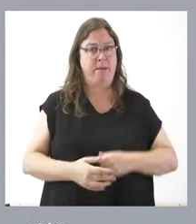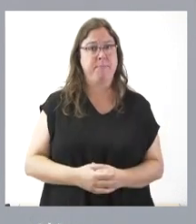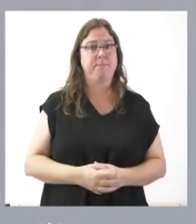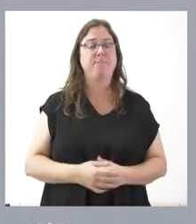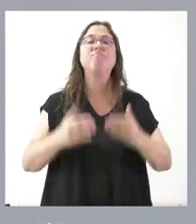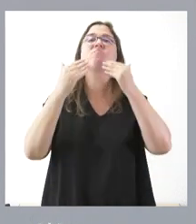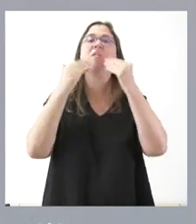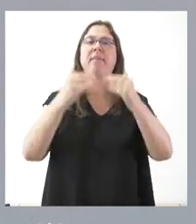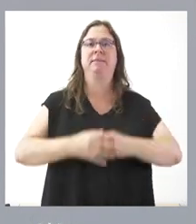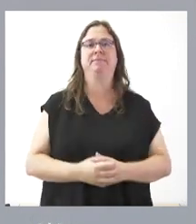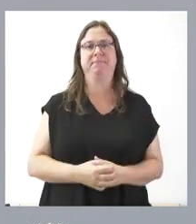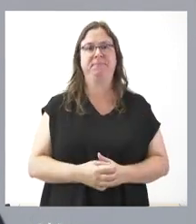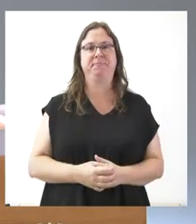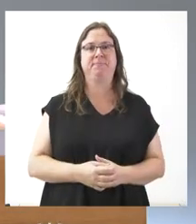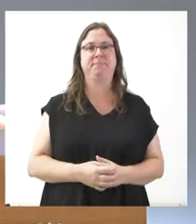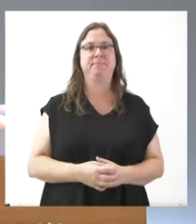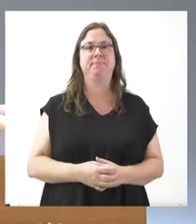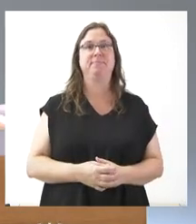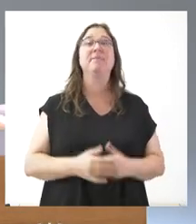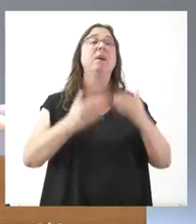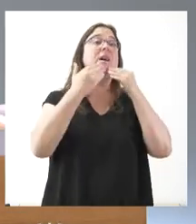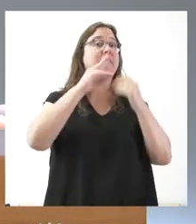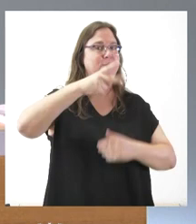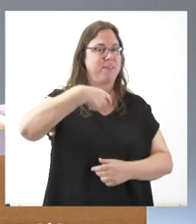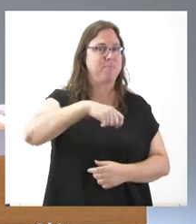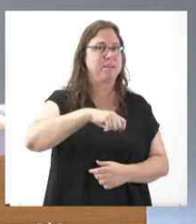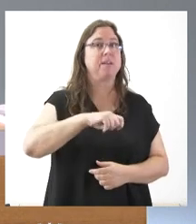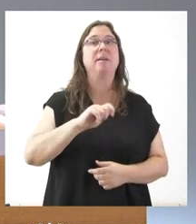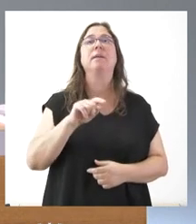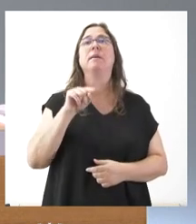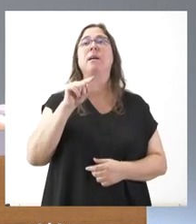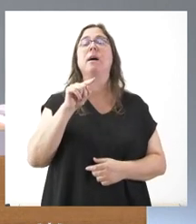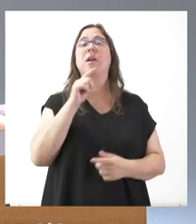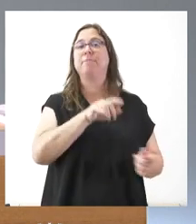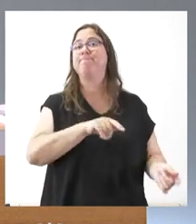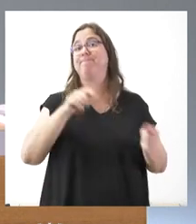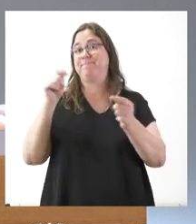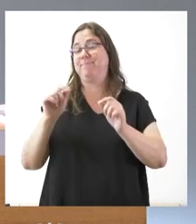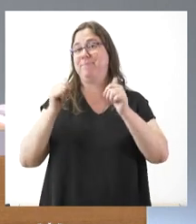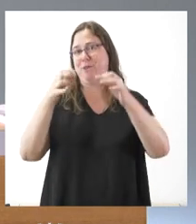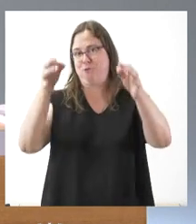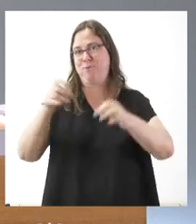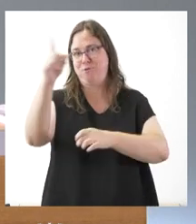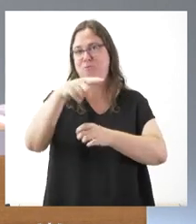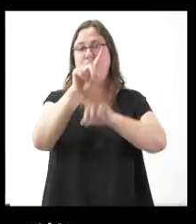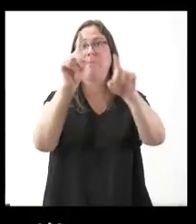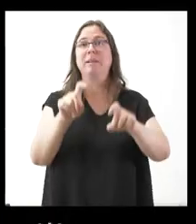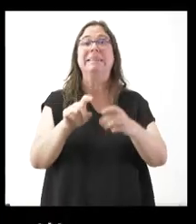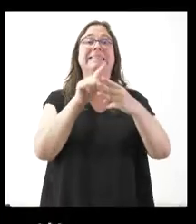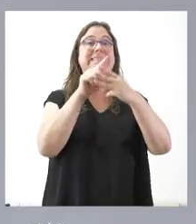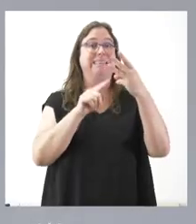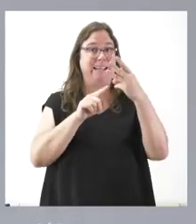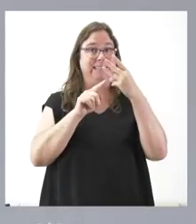Gracias. Muchas gracias, vicepresidenta. Antes de darles la palabra para que, como siempre, puedan formular sus preguntas, tres